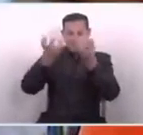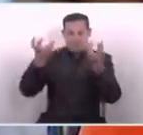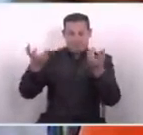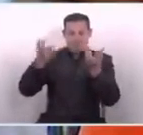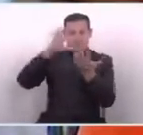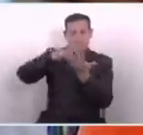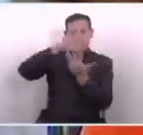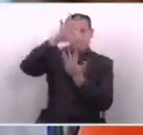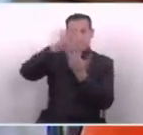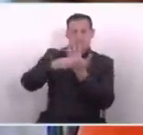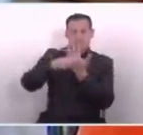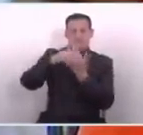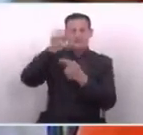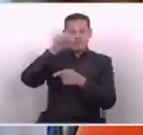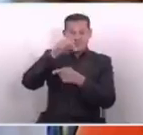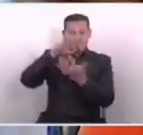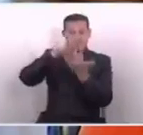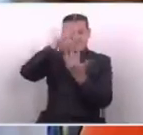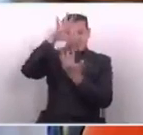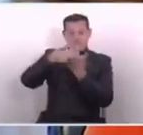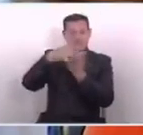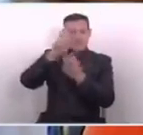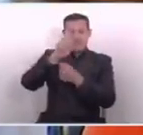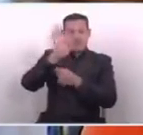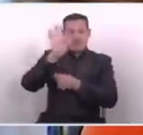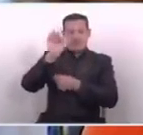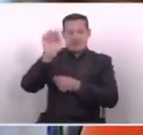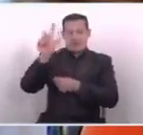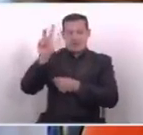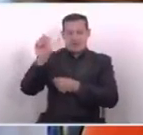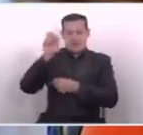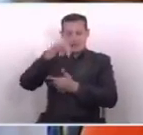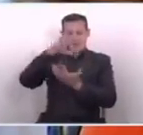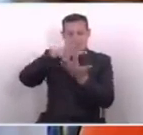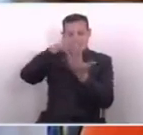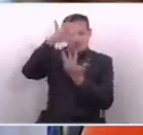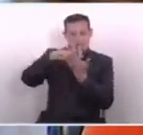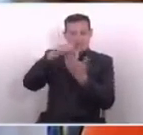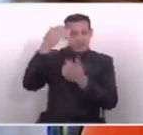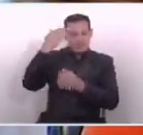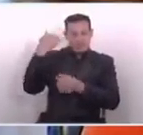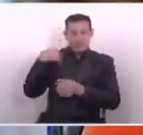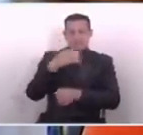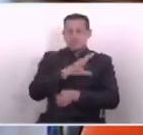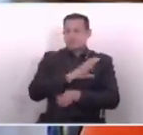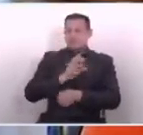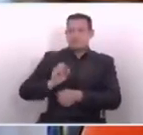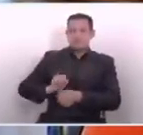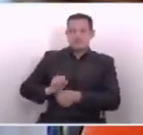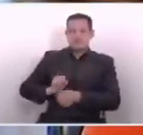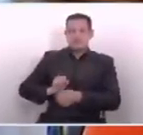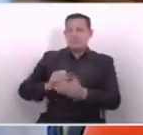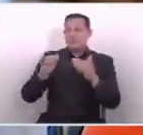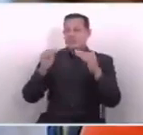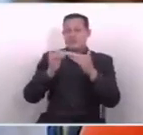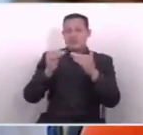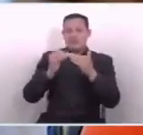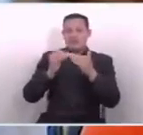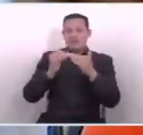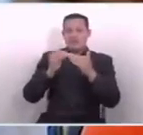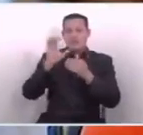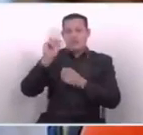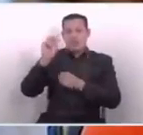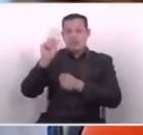programa. Este programa no es del FMLN, este programa es de las mujeres salvadoreñas e incluso la